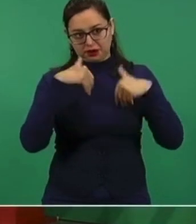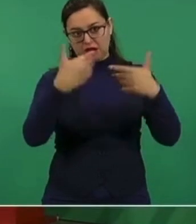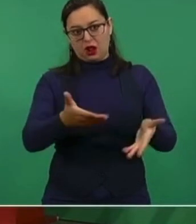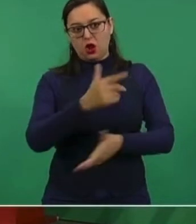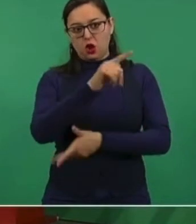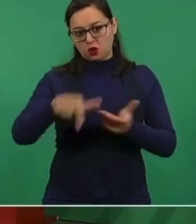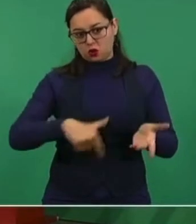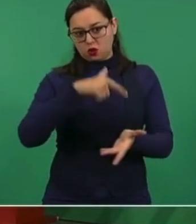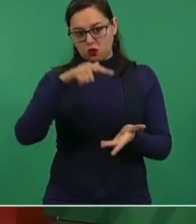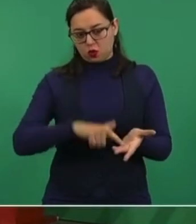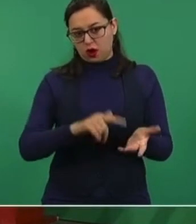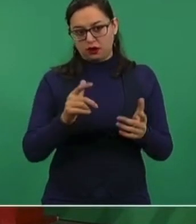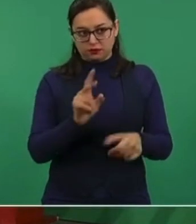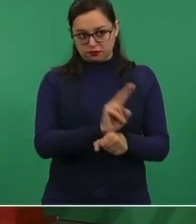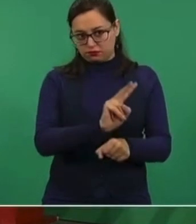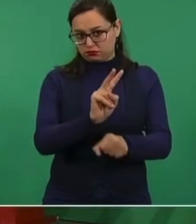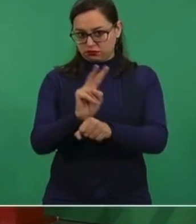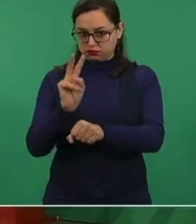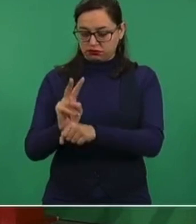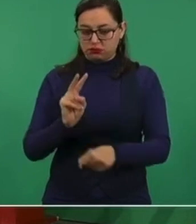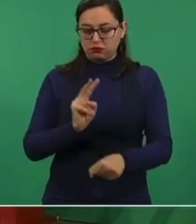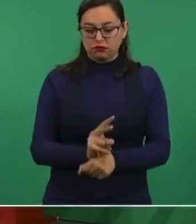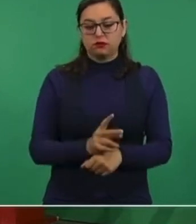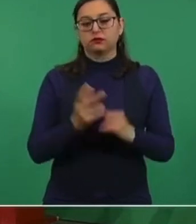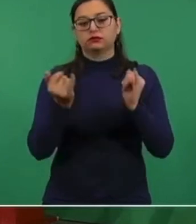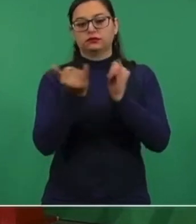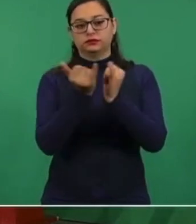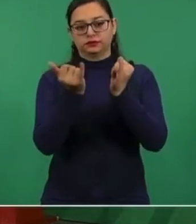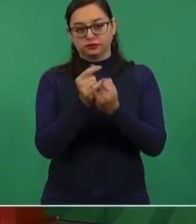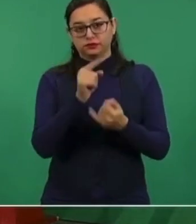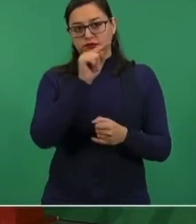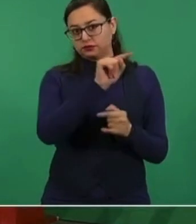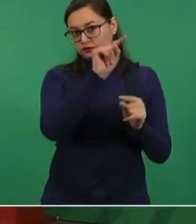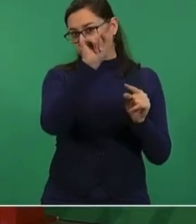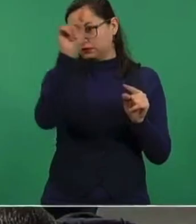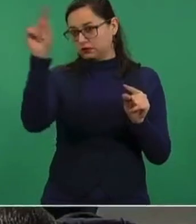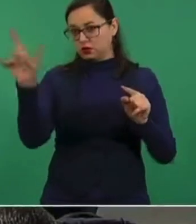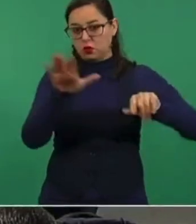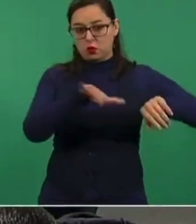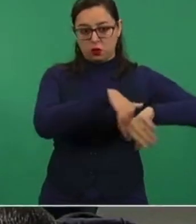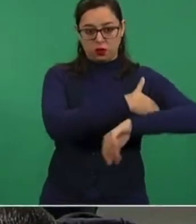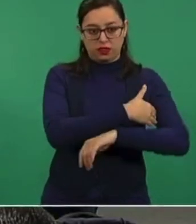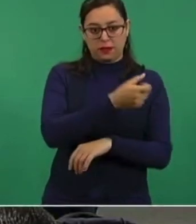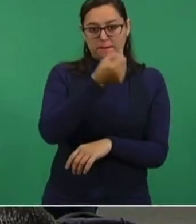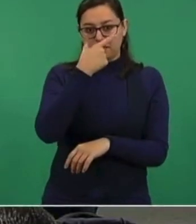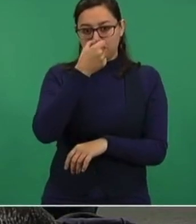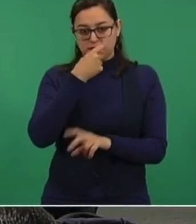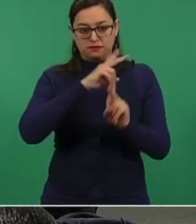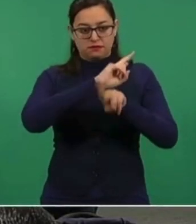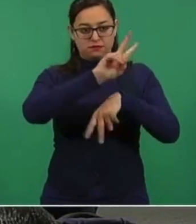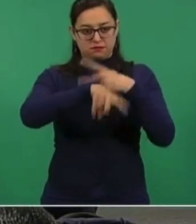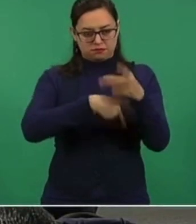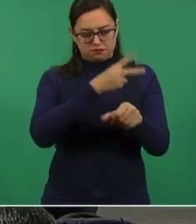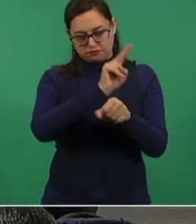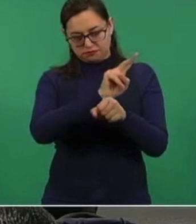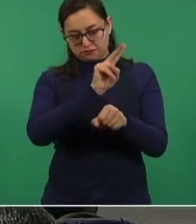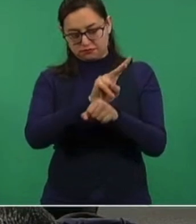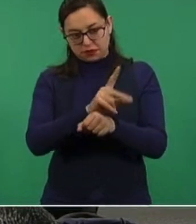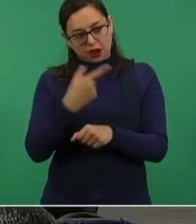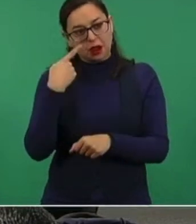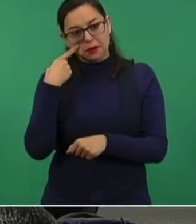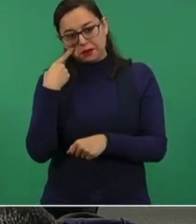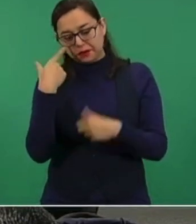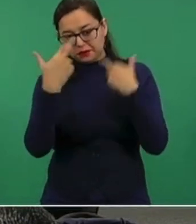supervisión y acompañamiento a los almacenes de los operadores logísticos para verificar las tareas de carga